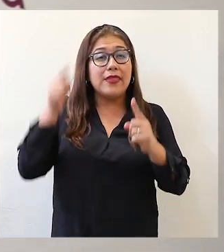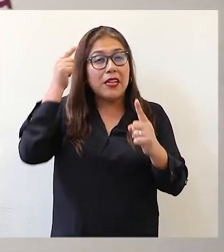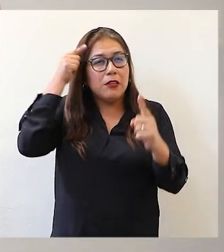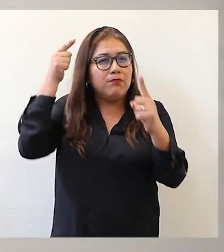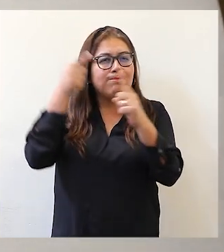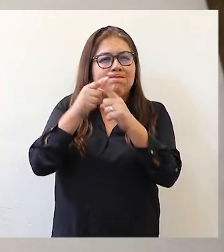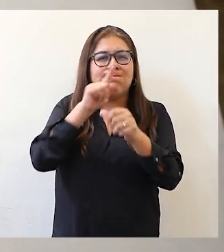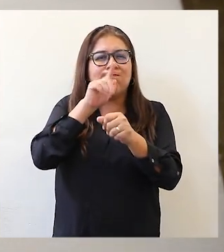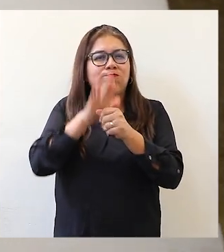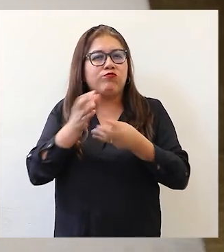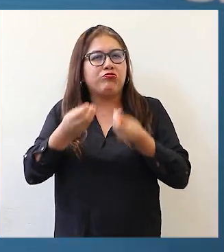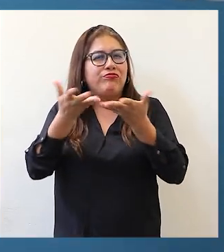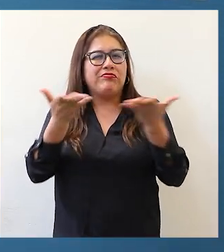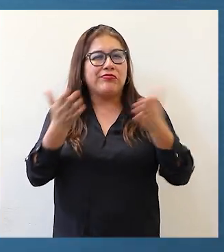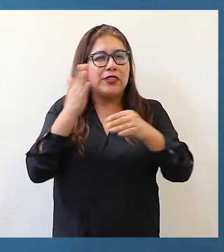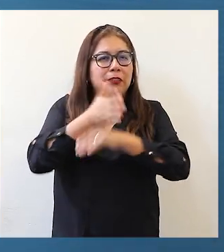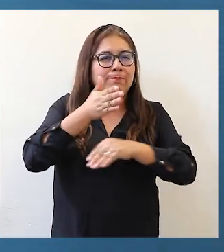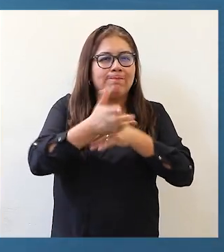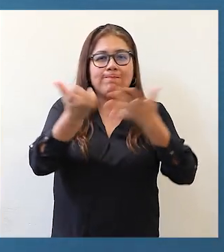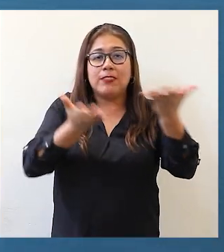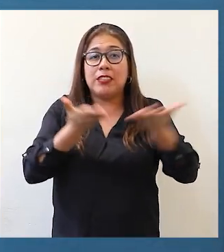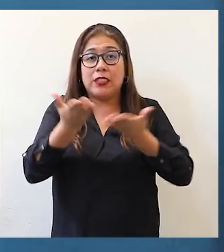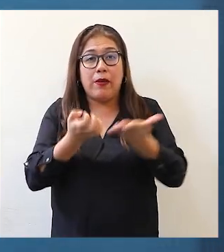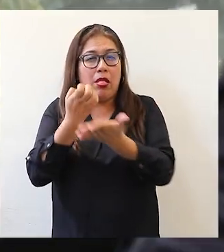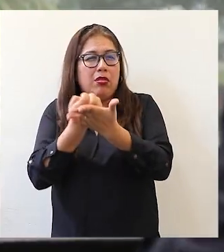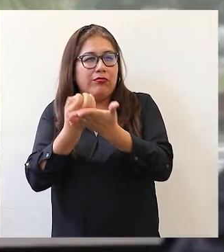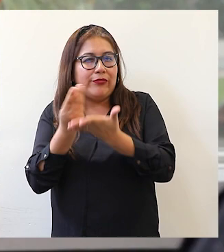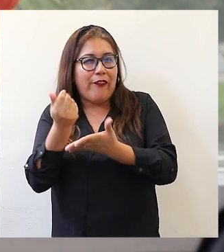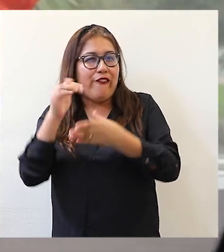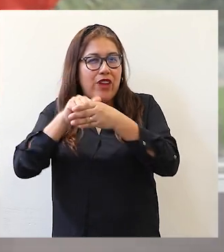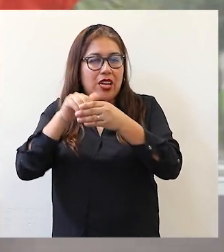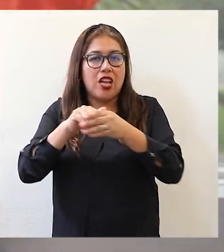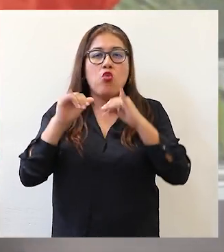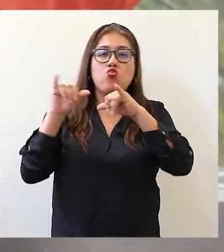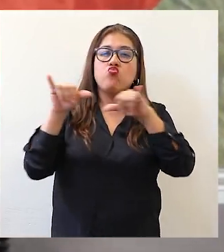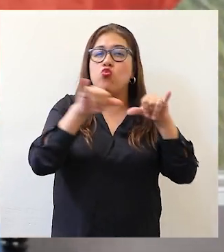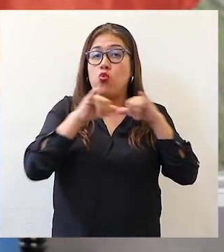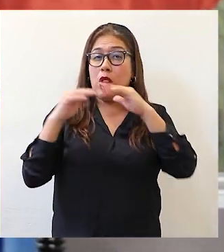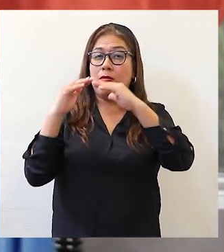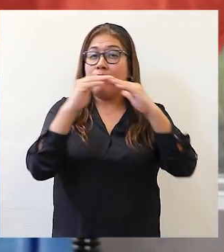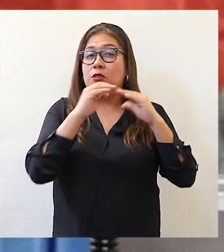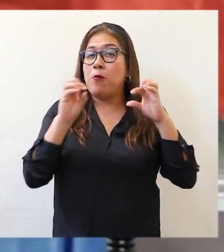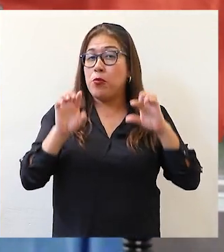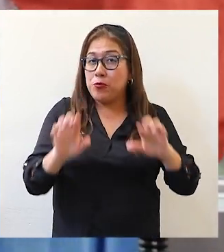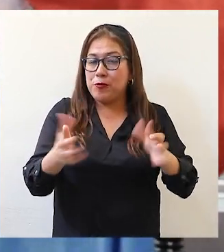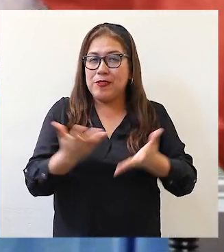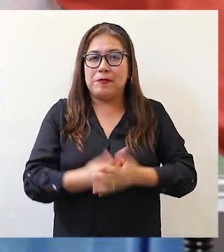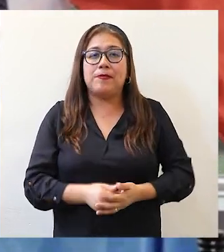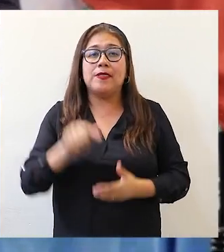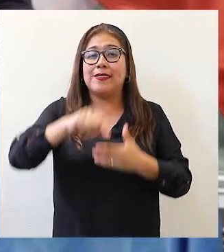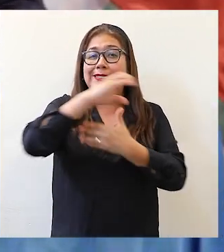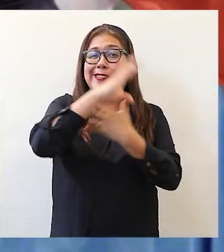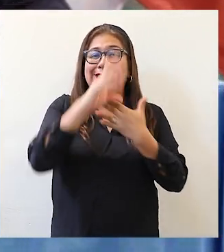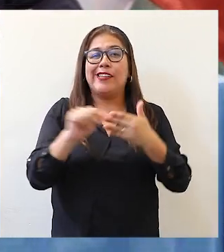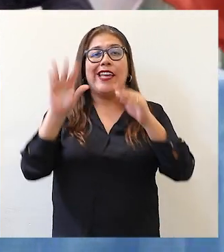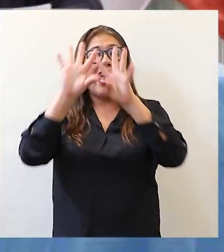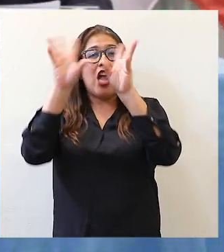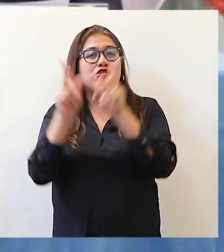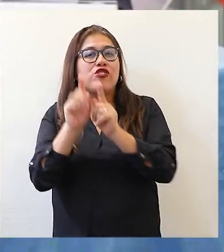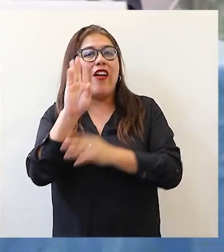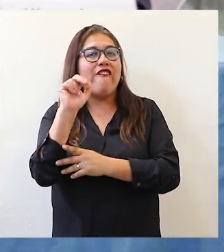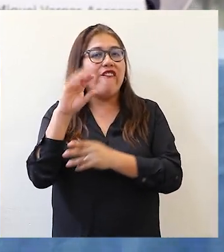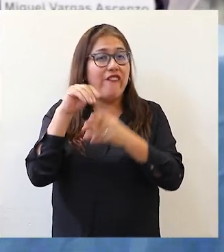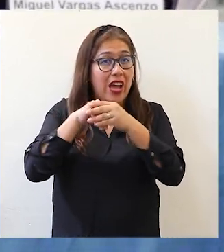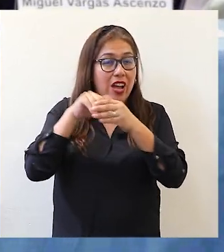Con el propósito de garantizar el acceso a servicios financieros en igualdad de condiciones y oportunidades, el CONADIS y la